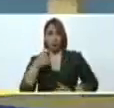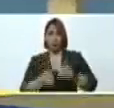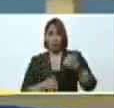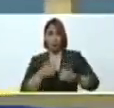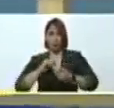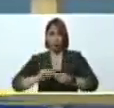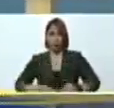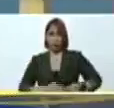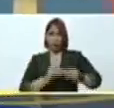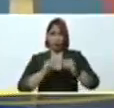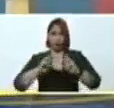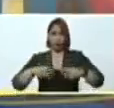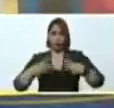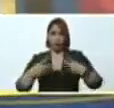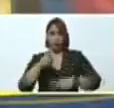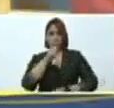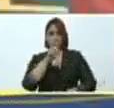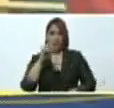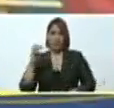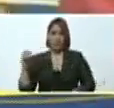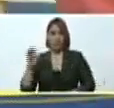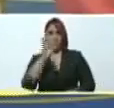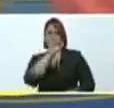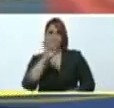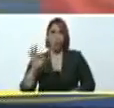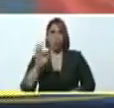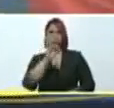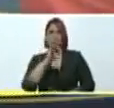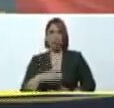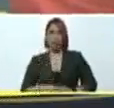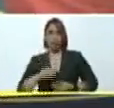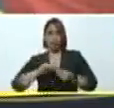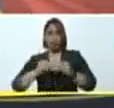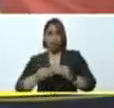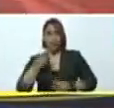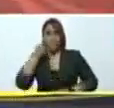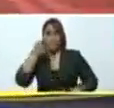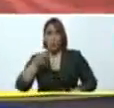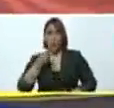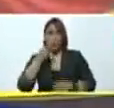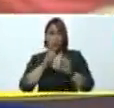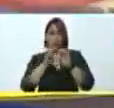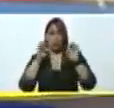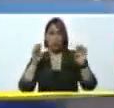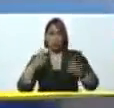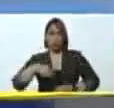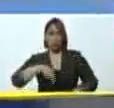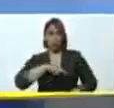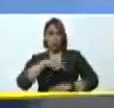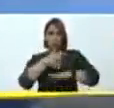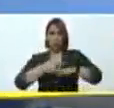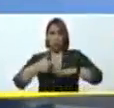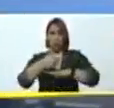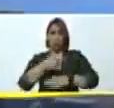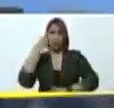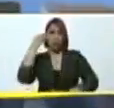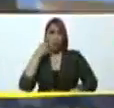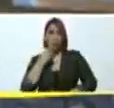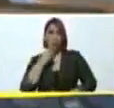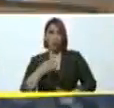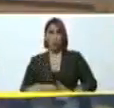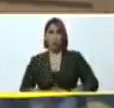rehabilitada al 100% a través de las políticas educativas de nuestro gobierno bolivariano.